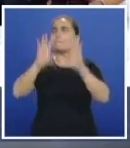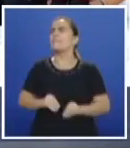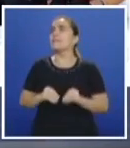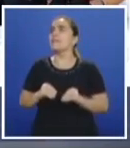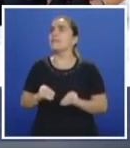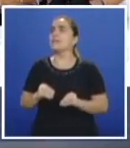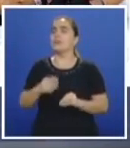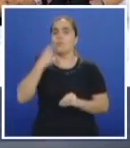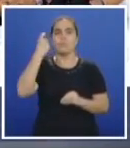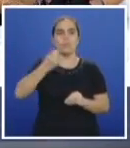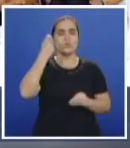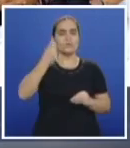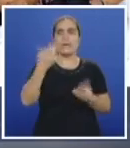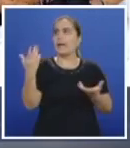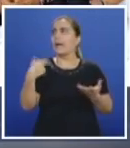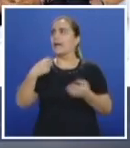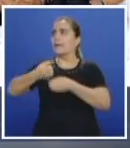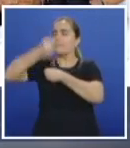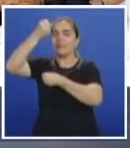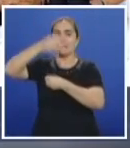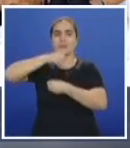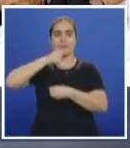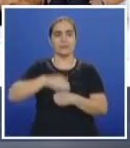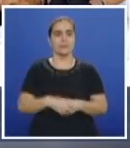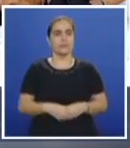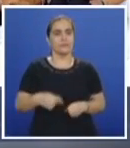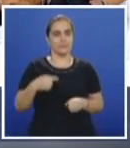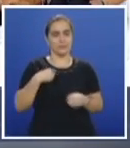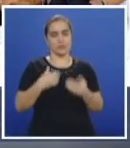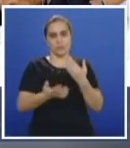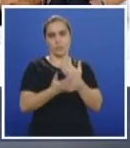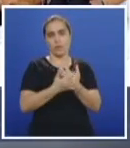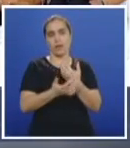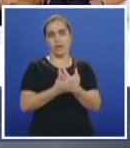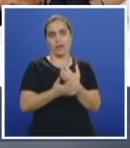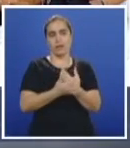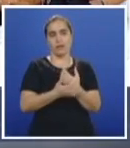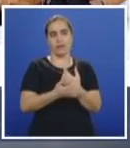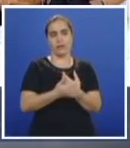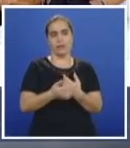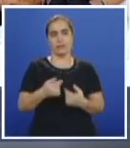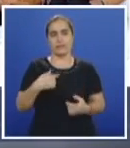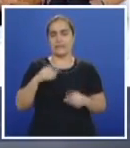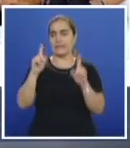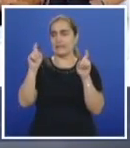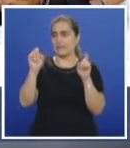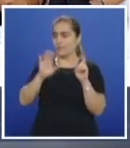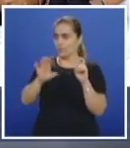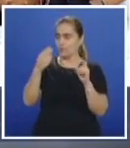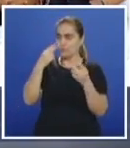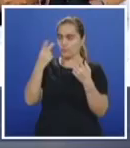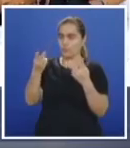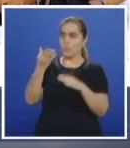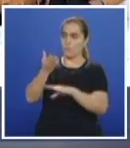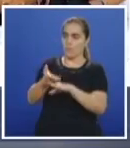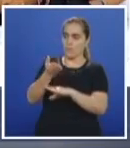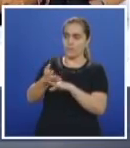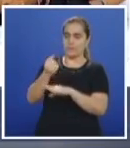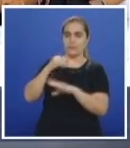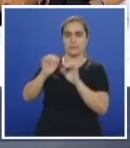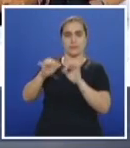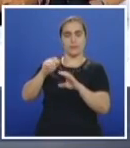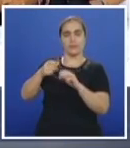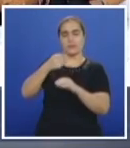de todo. Chicos, bienvenidos. ¿Cómo están Yo sí me mojé. Bien, muy contentos. Aquí hablando de esos temas que ustedes han visto y las propuestas que tiene la